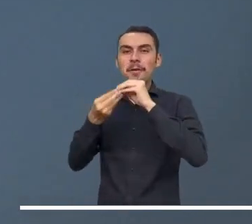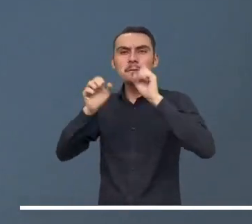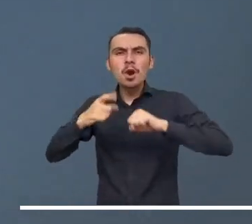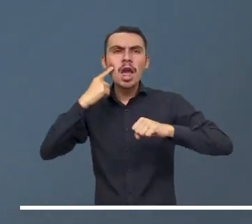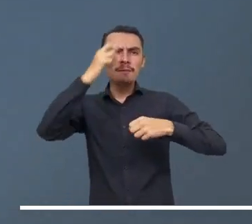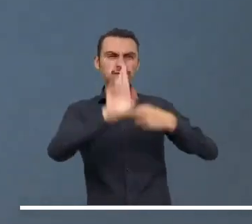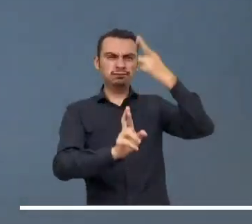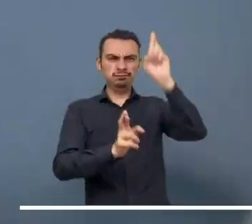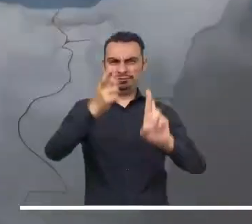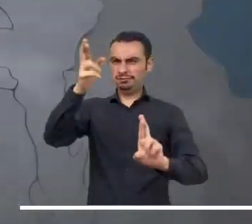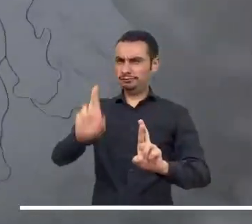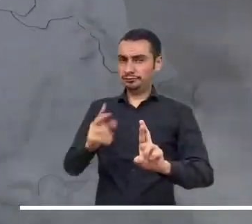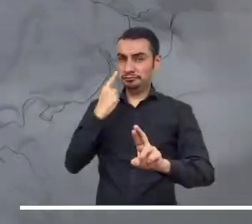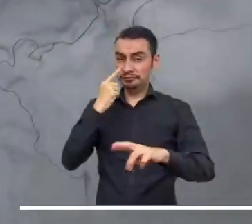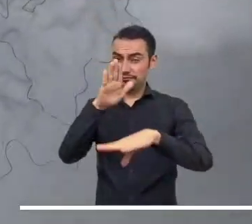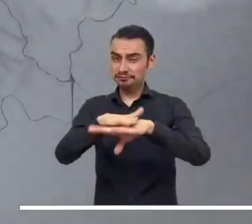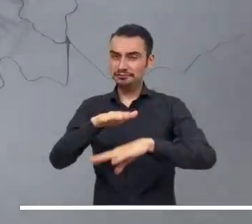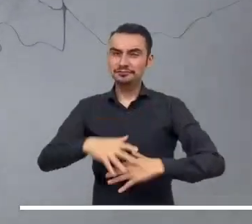lluvias nocturnas.